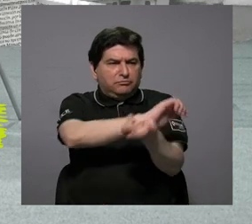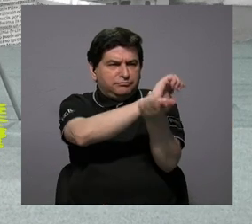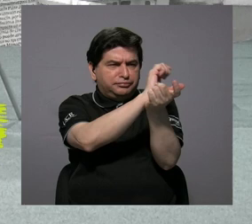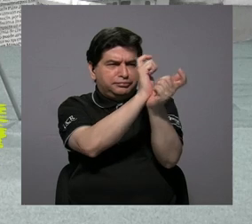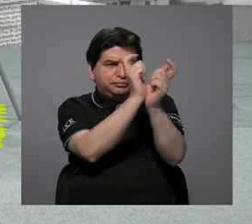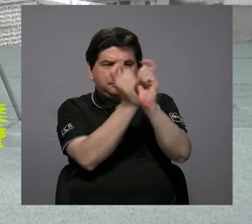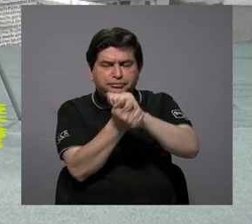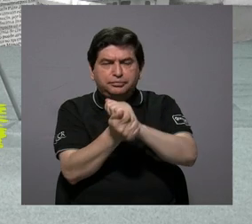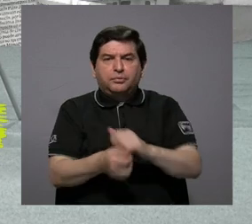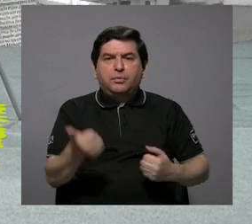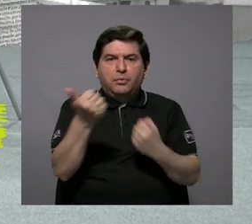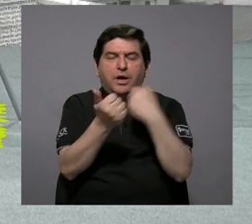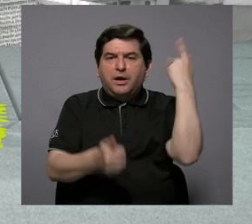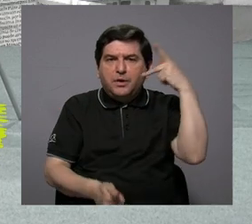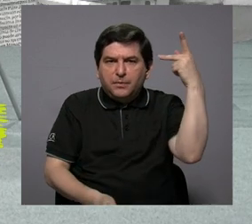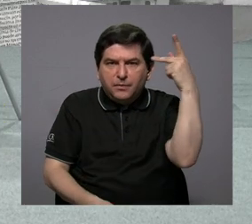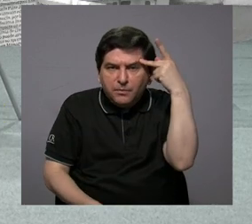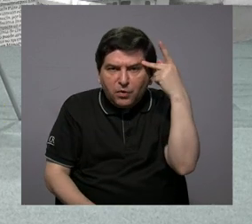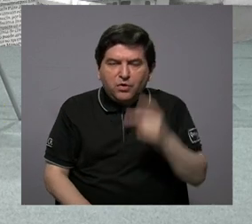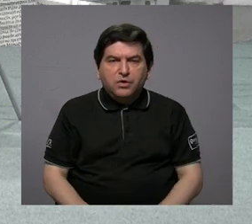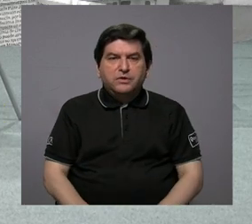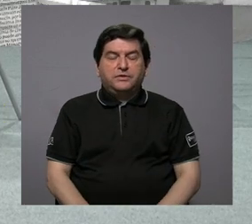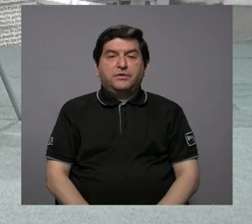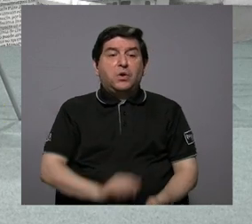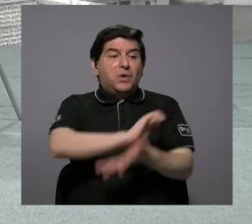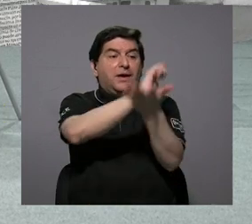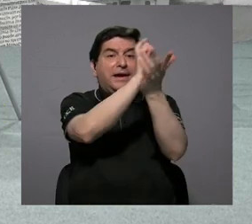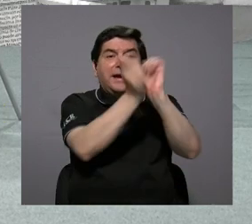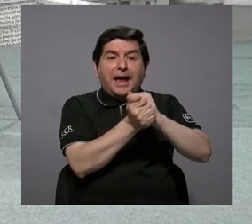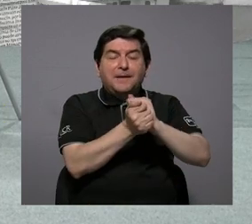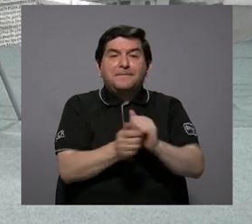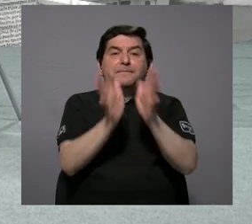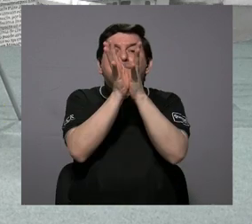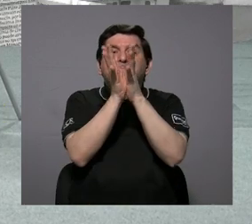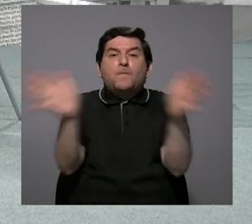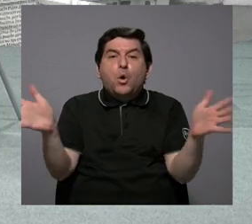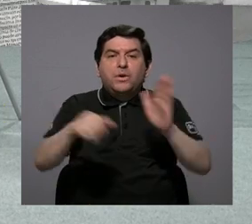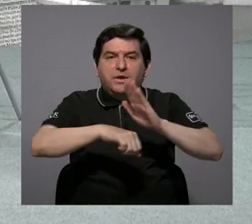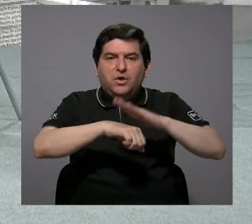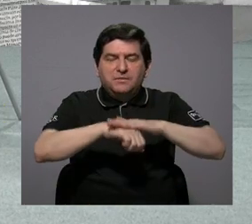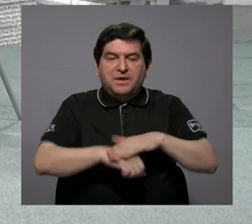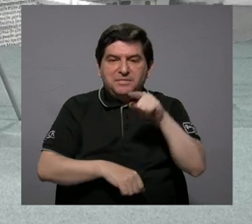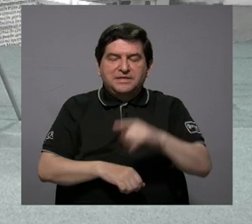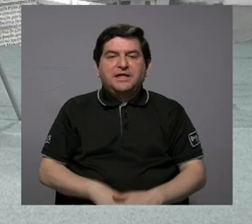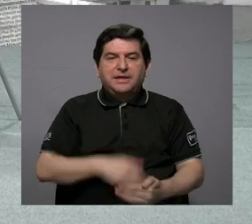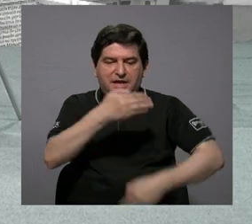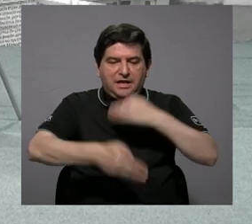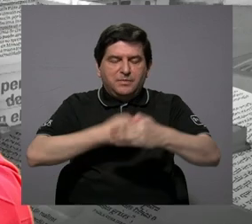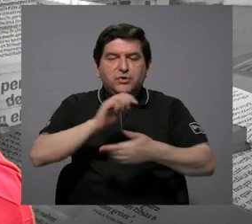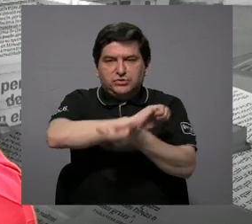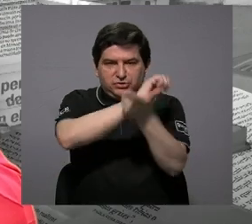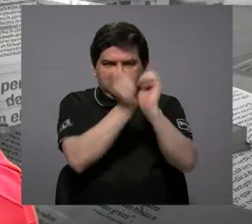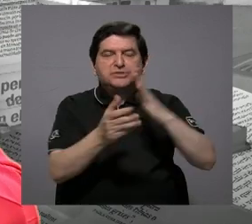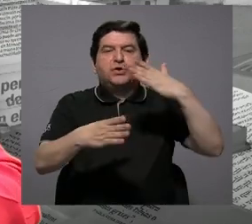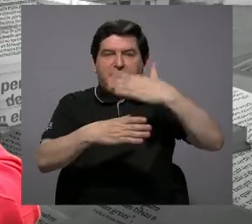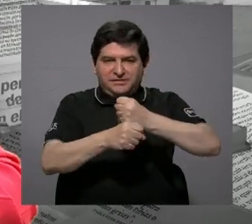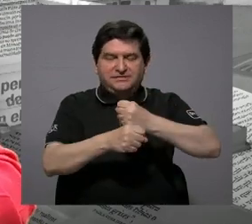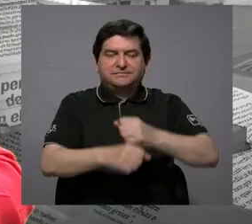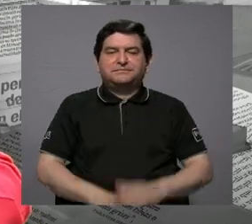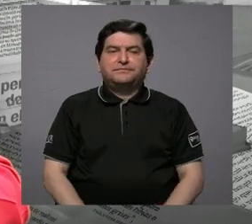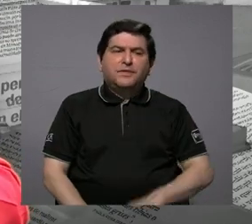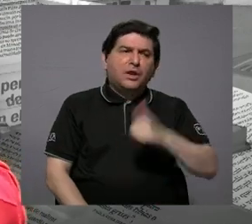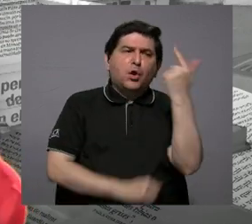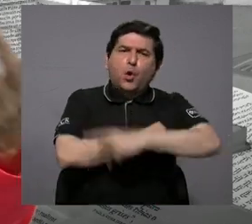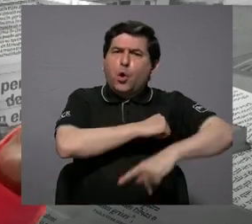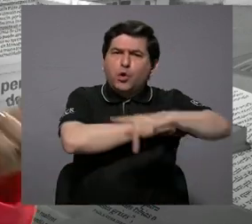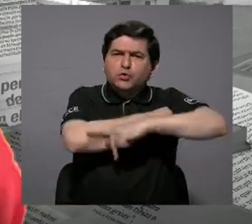pero también de apoyar con políticas, con cambios públicos que nos permitan migrar a esa transición. ¿Hay otros